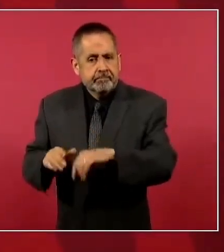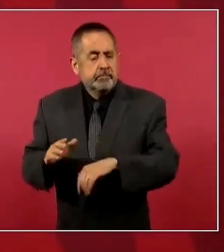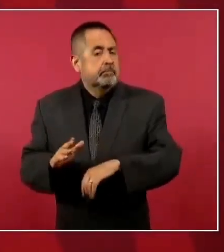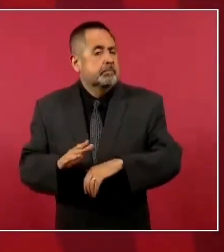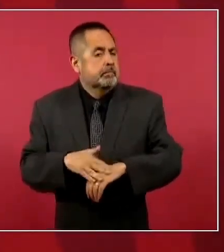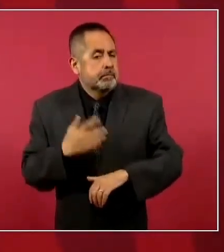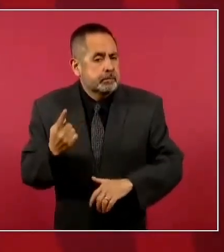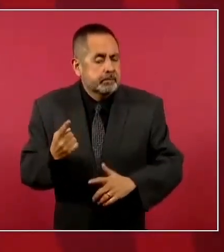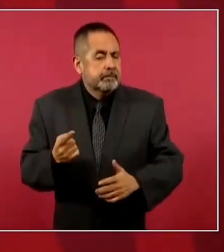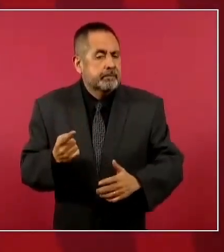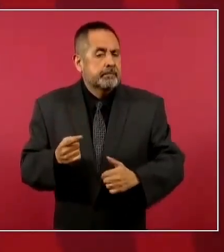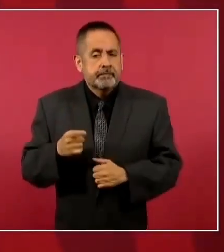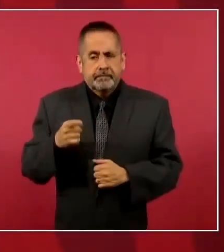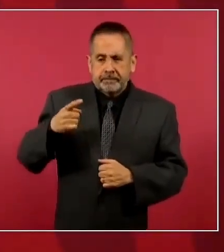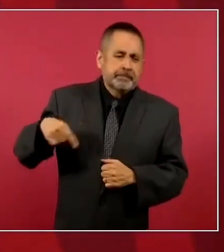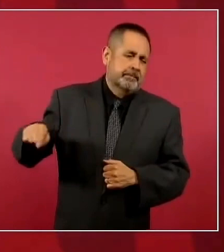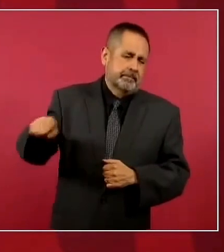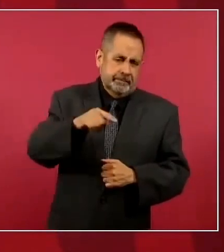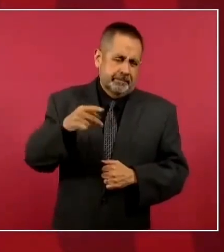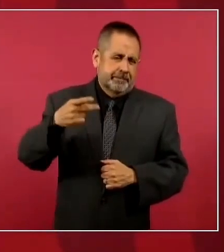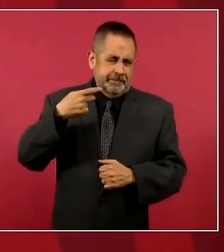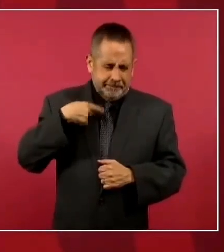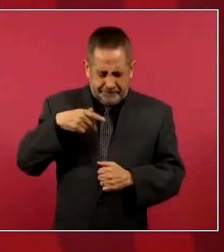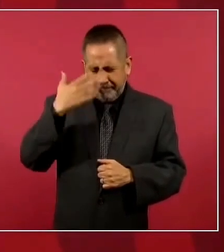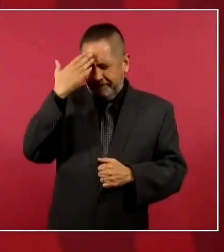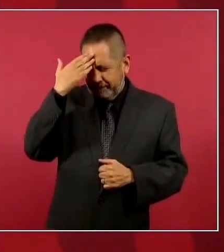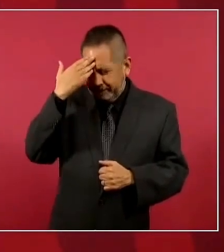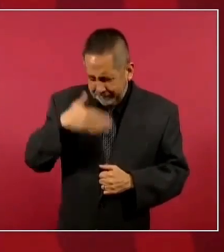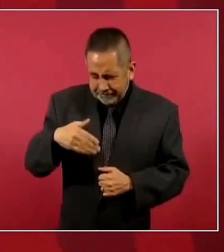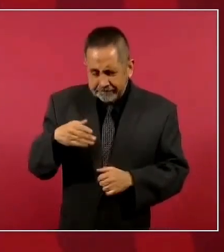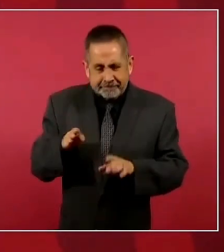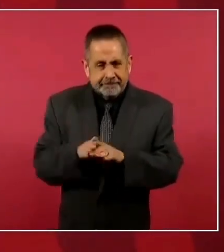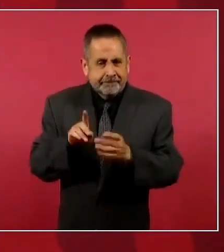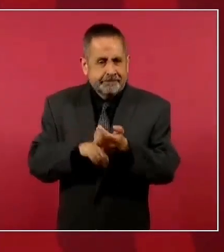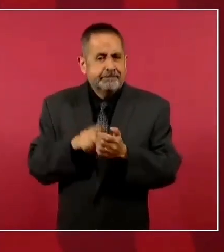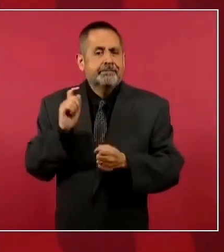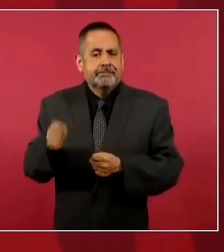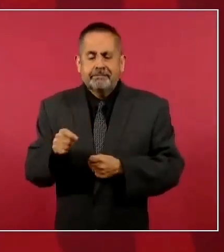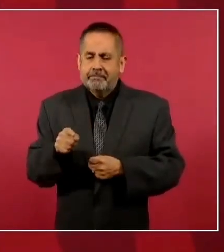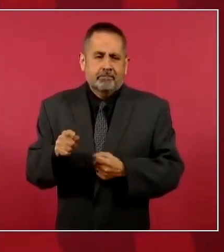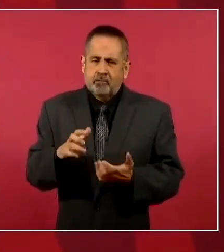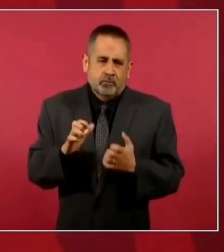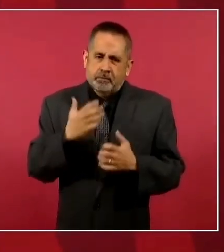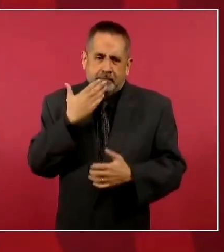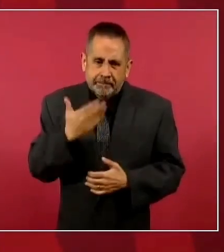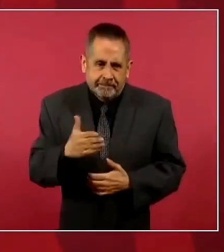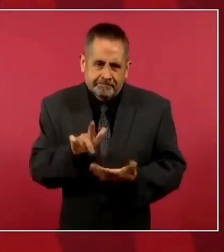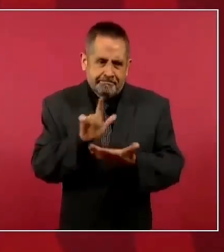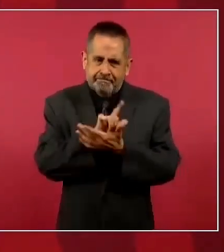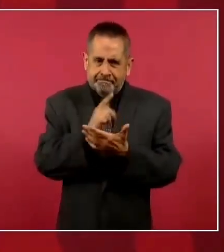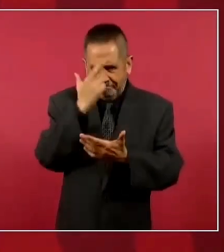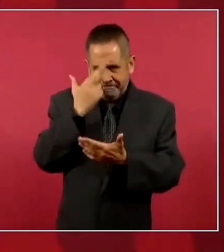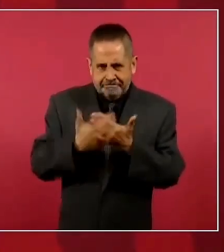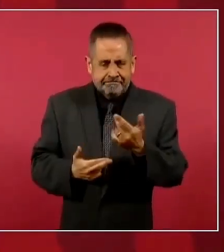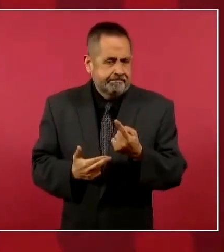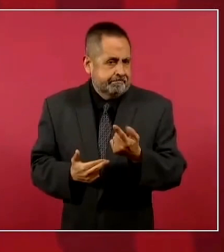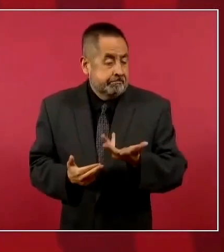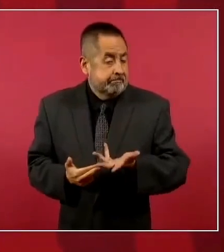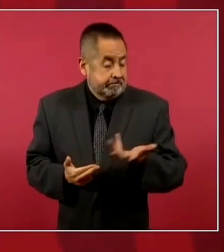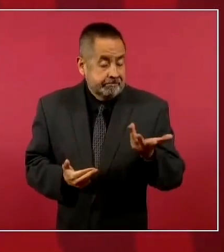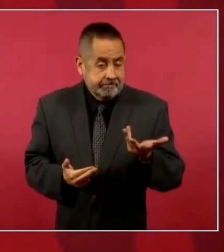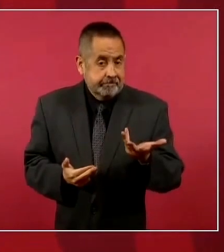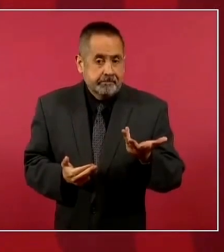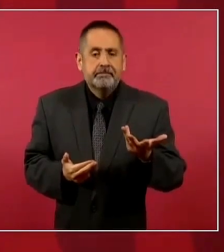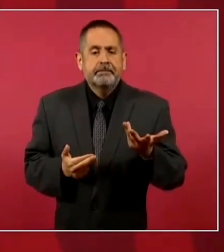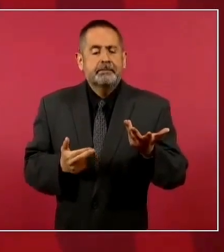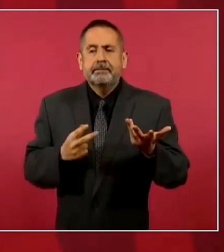sabe que eso es ilegal y que no